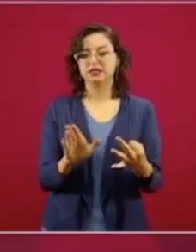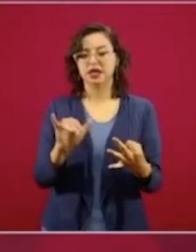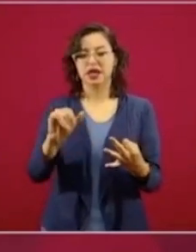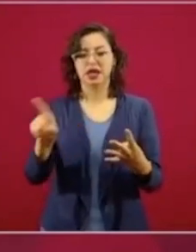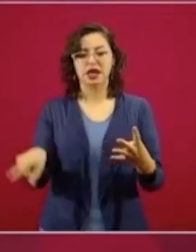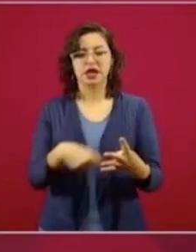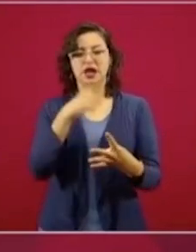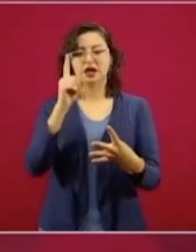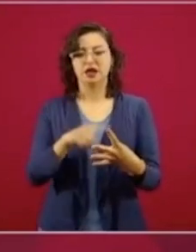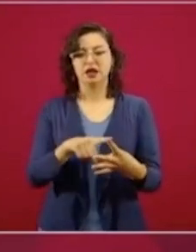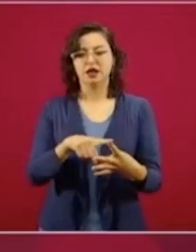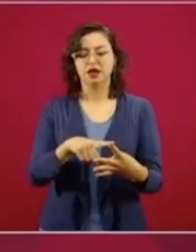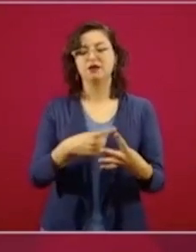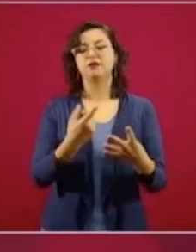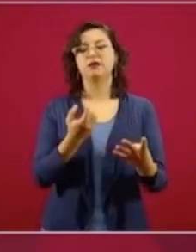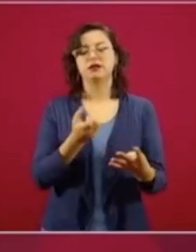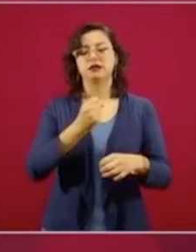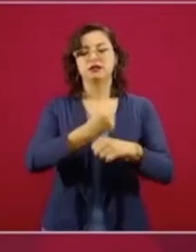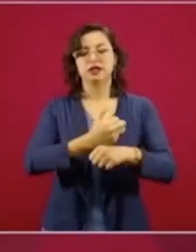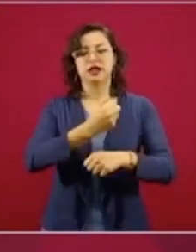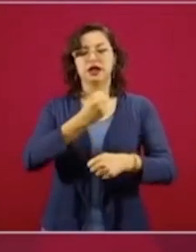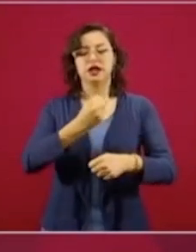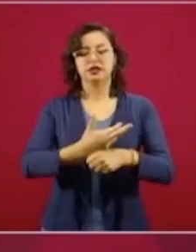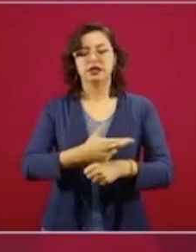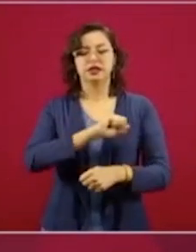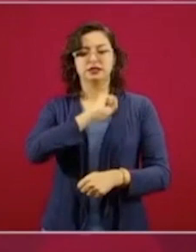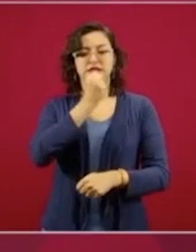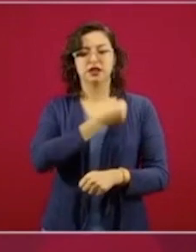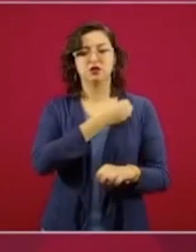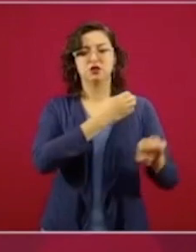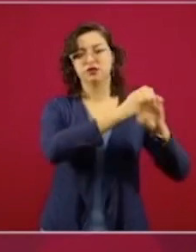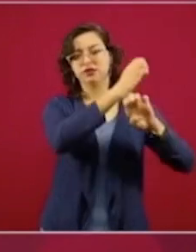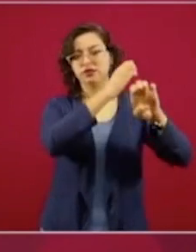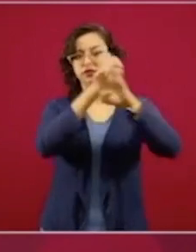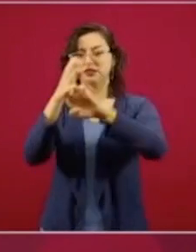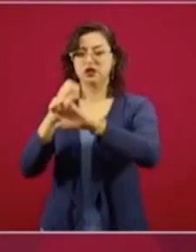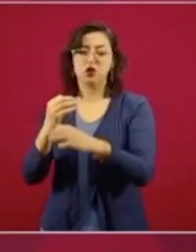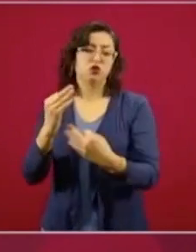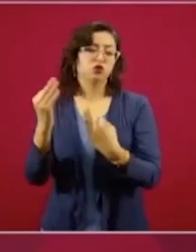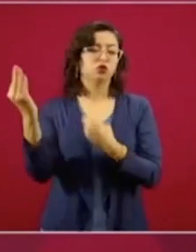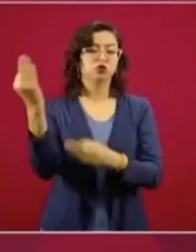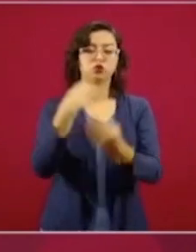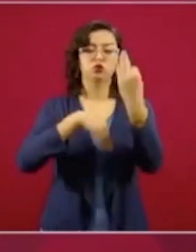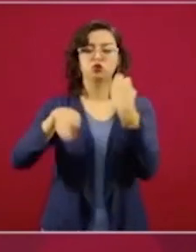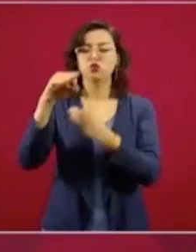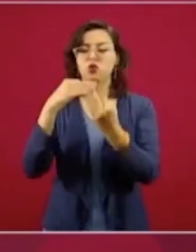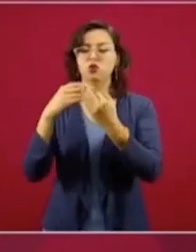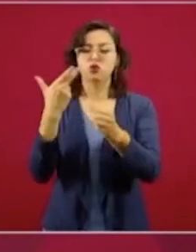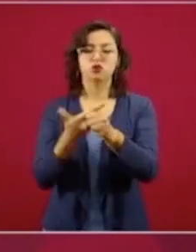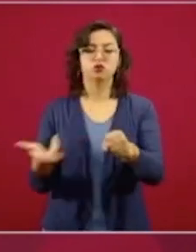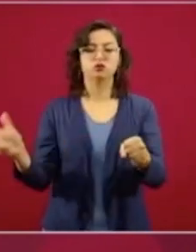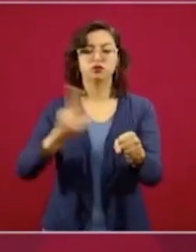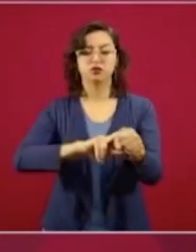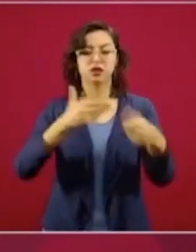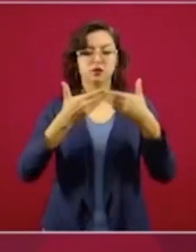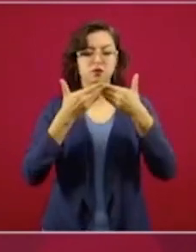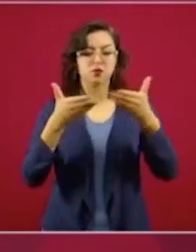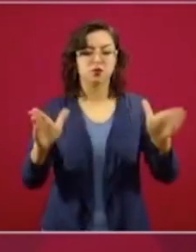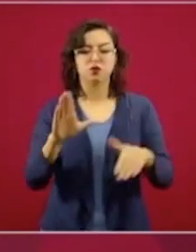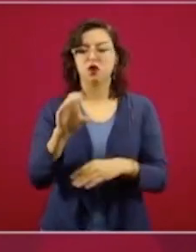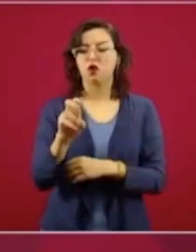Secretarías de Salud de los Estados, a toda la red de instituciones públicas que están haciendo frente al COVID-19.